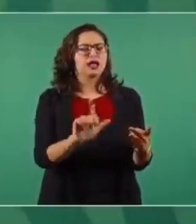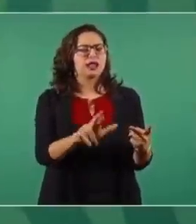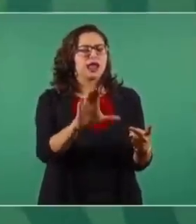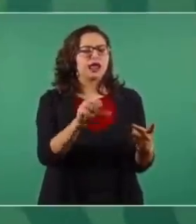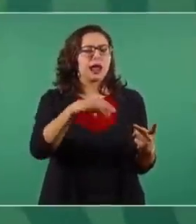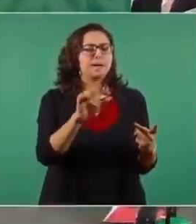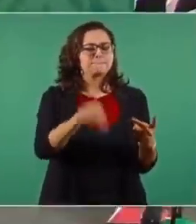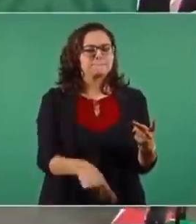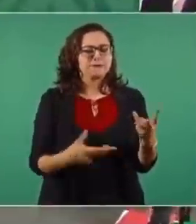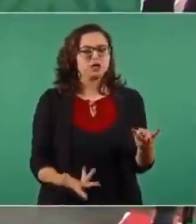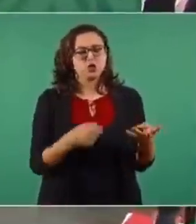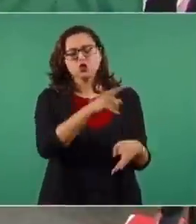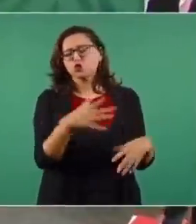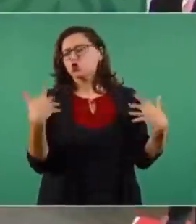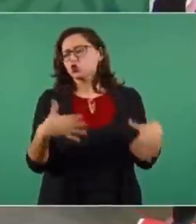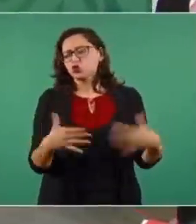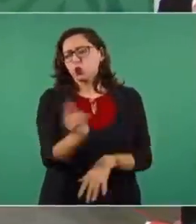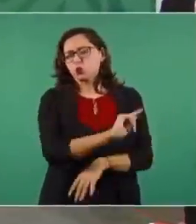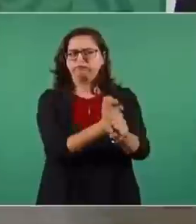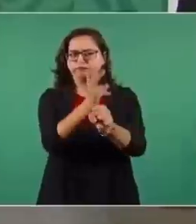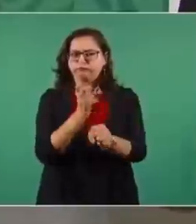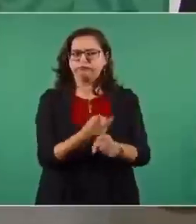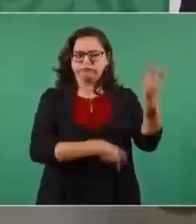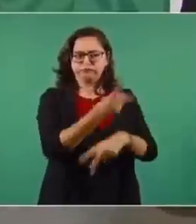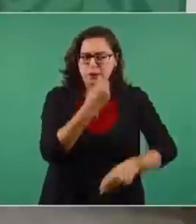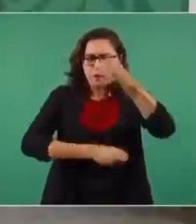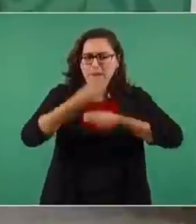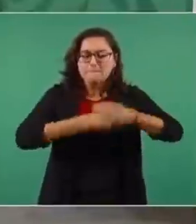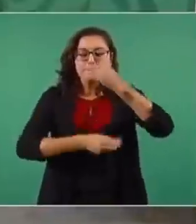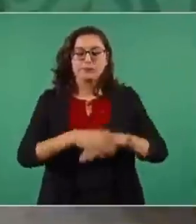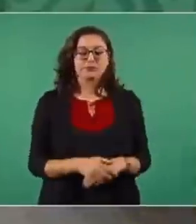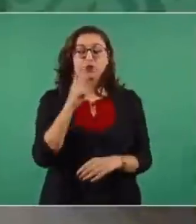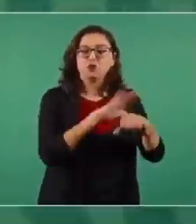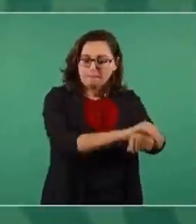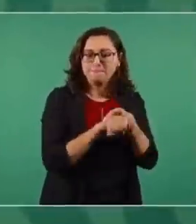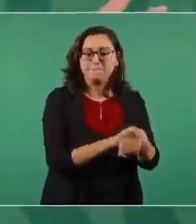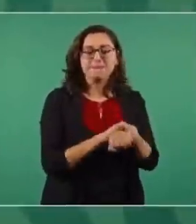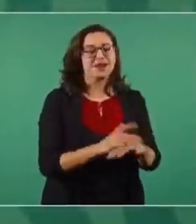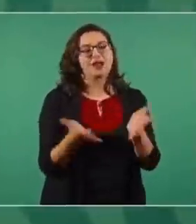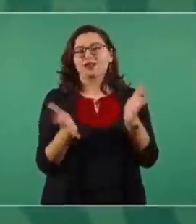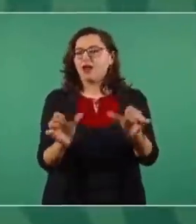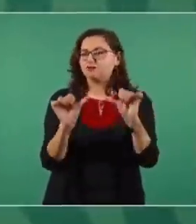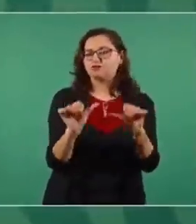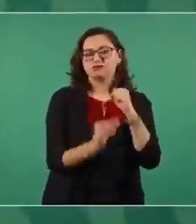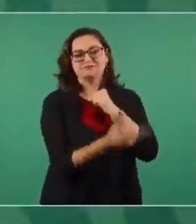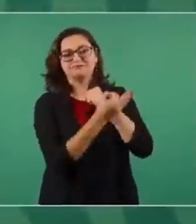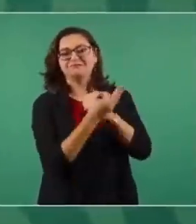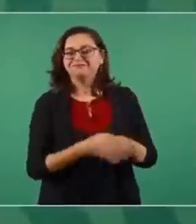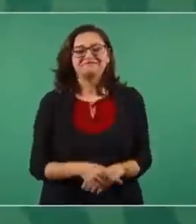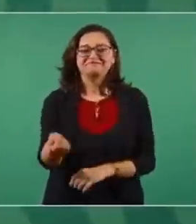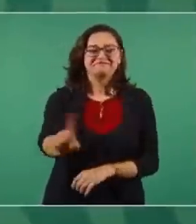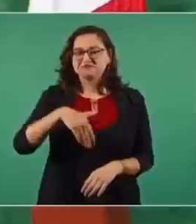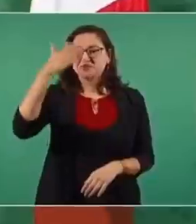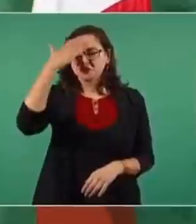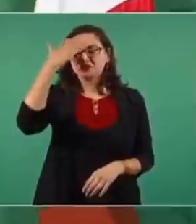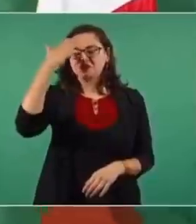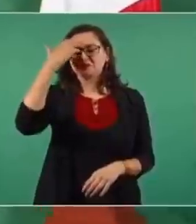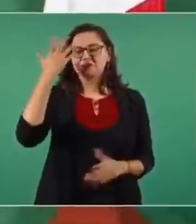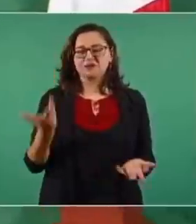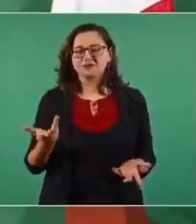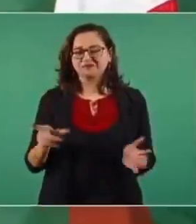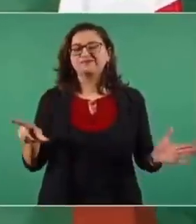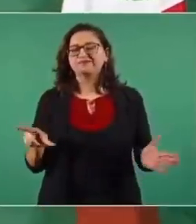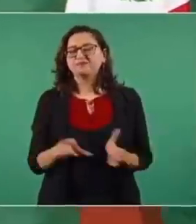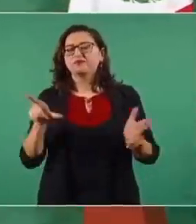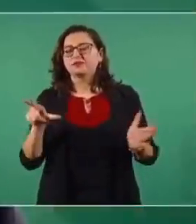a miembros destacados de la sociedad civil, a la señora Dreser, Claudio X. González. No, no, no, no, no, enseñanza mayor,